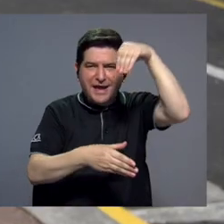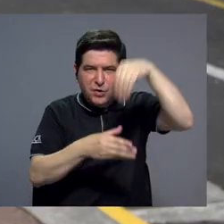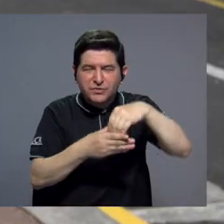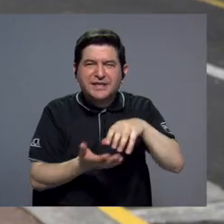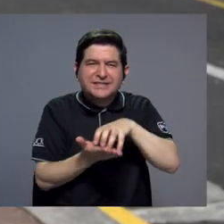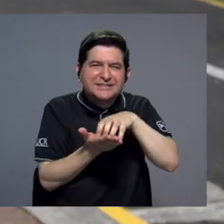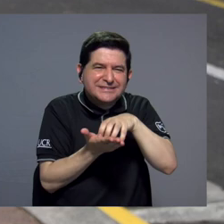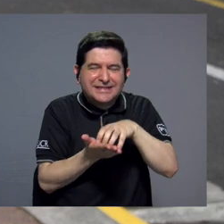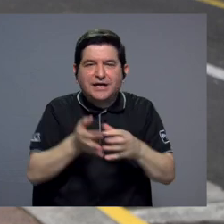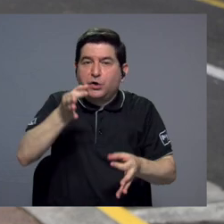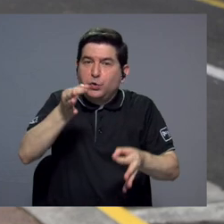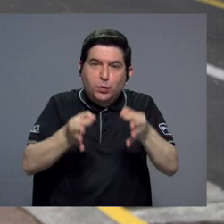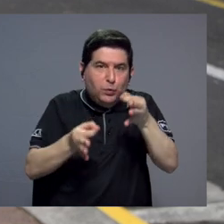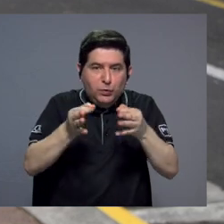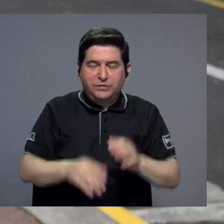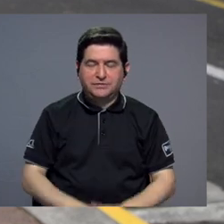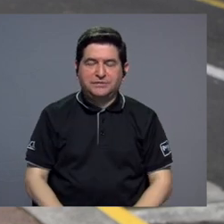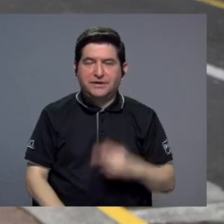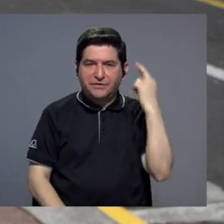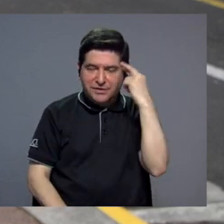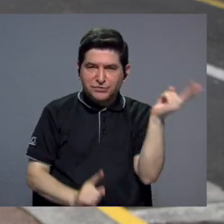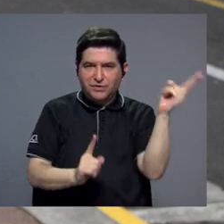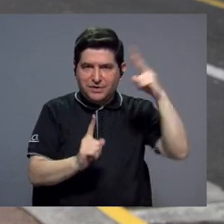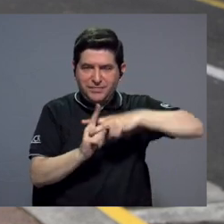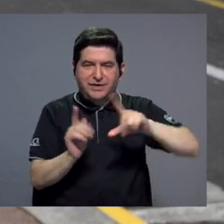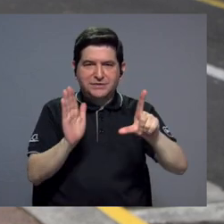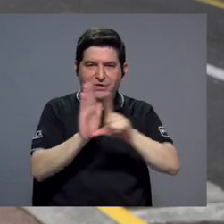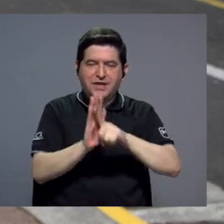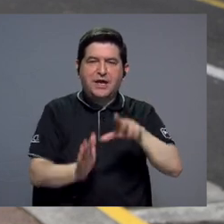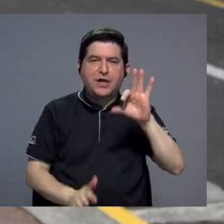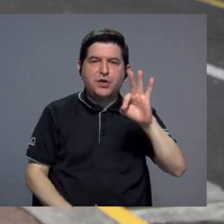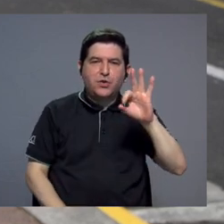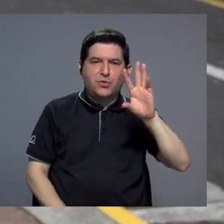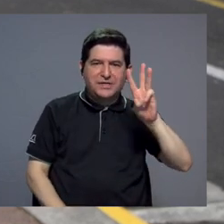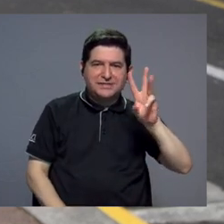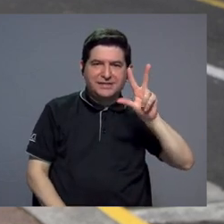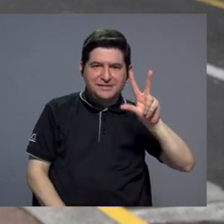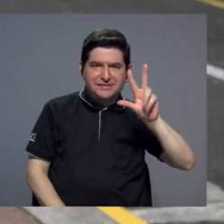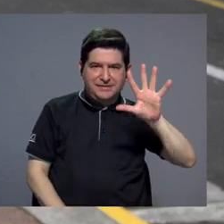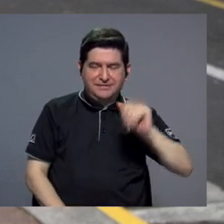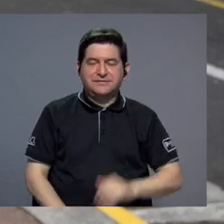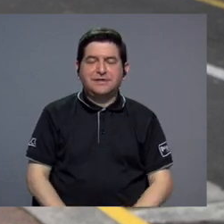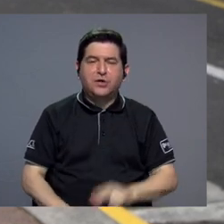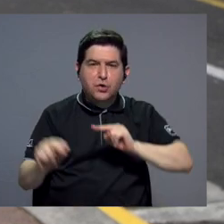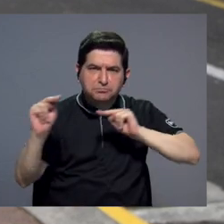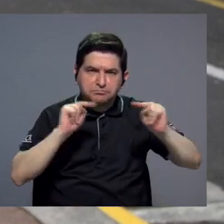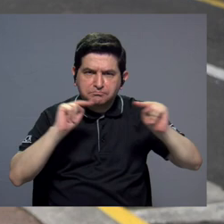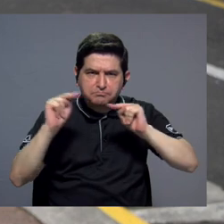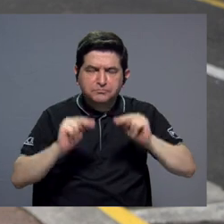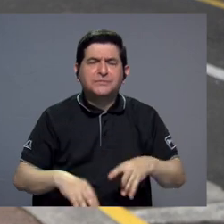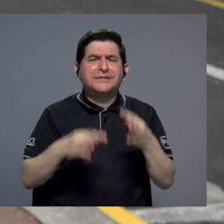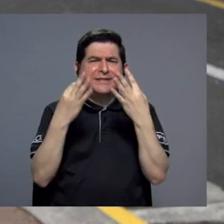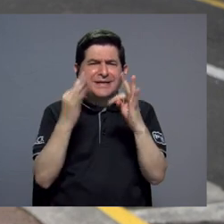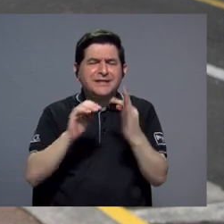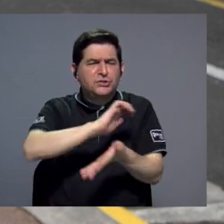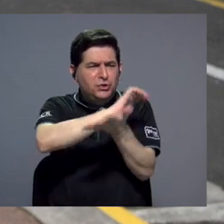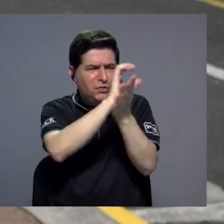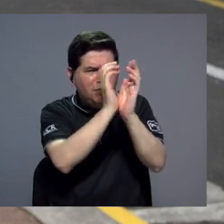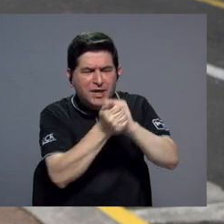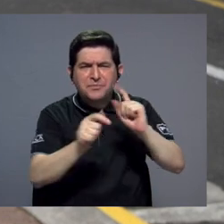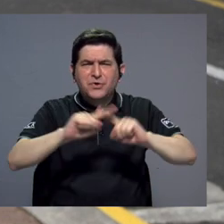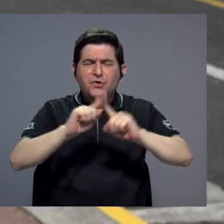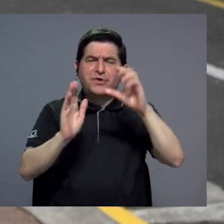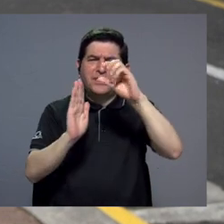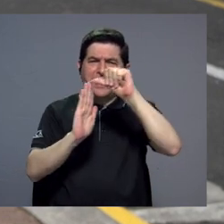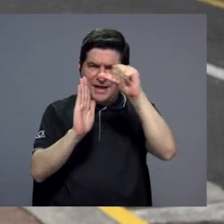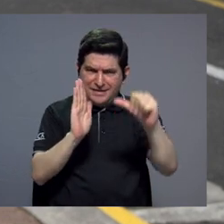contexto de incertidumbre jurídica, debido a la aplicación de la Ley 9635, la negociación procuró cambiar